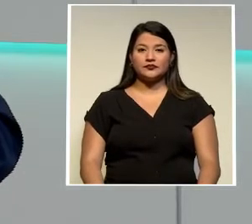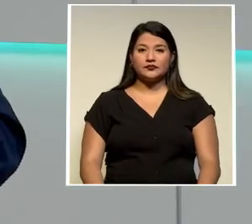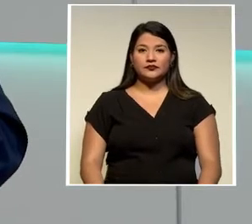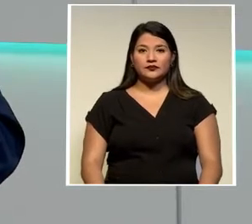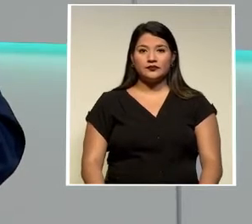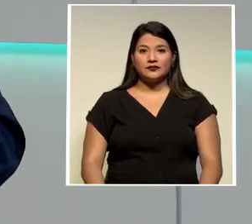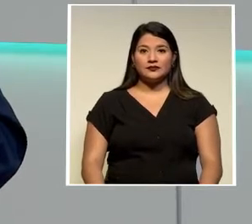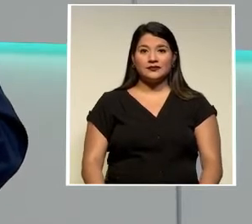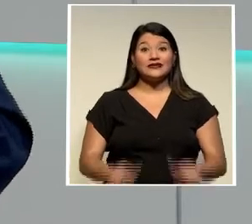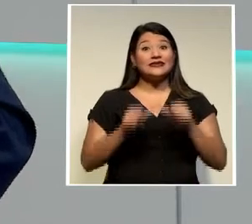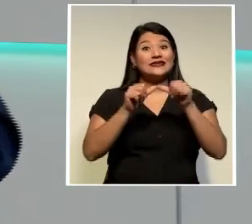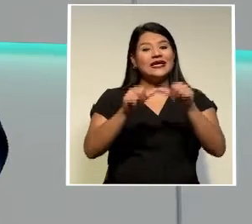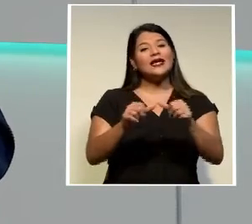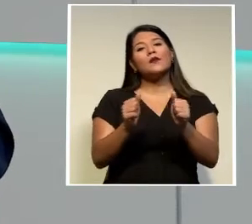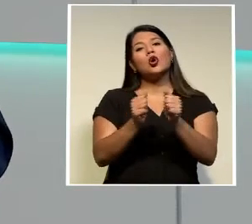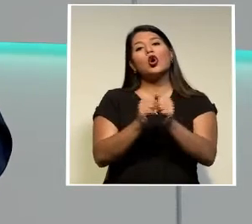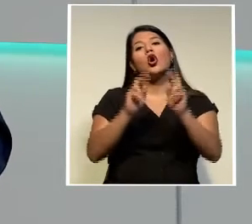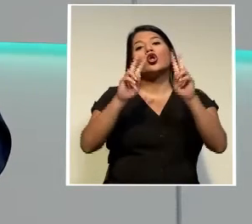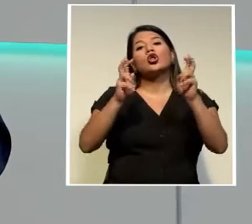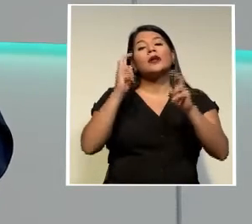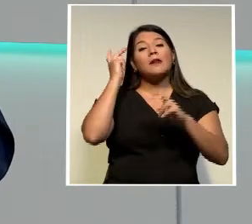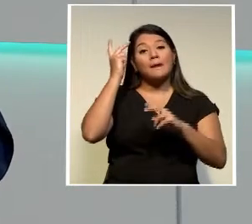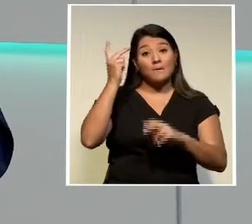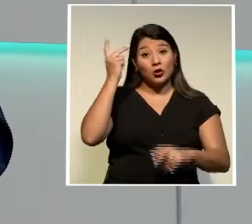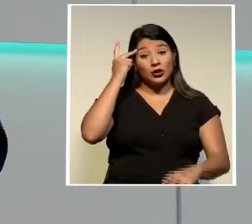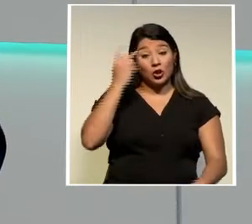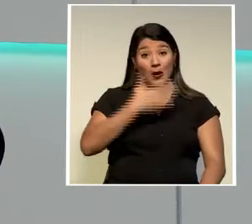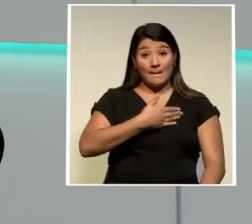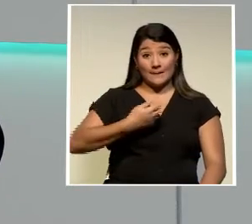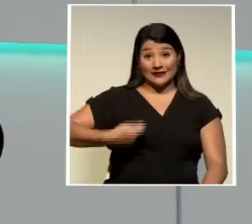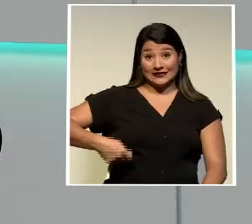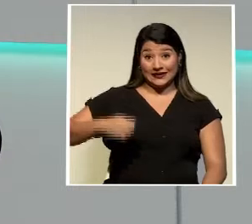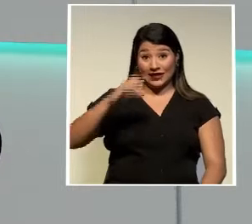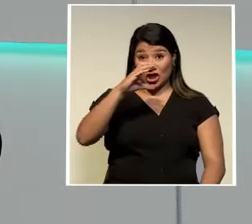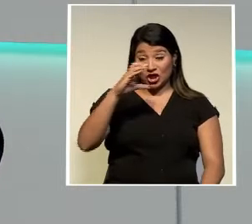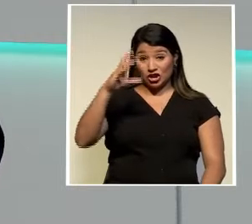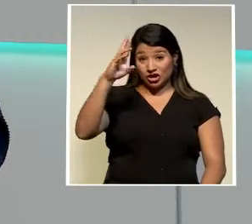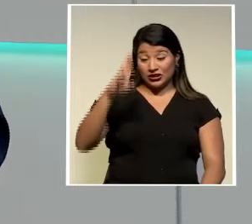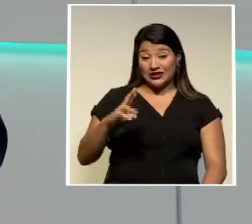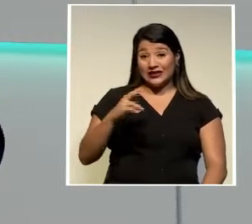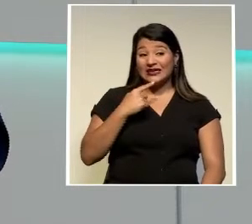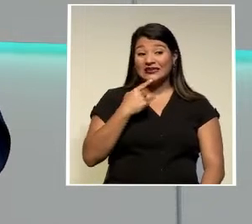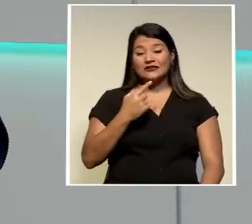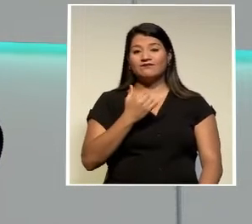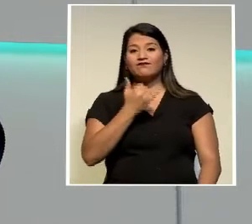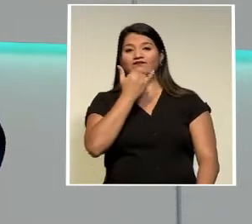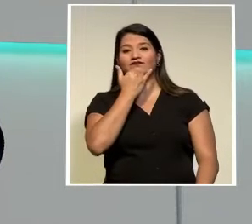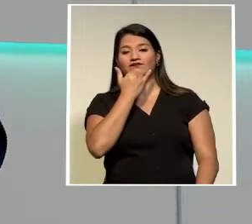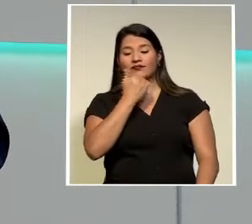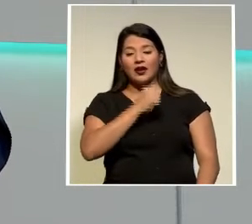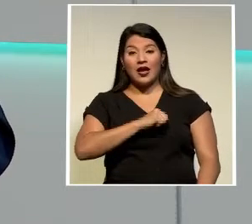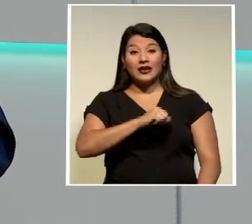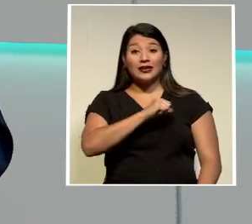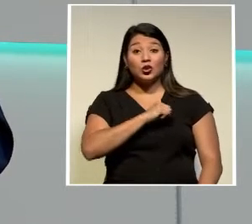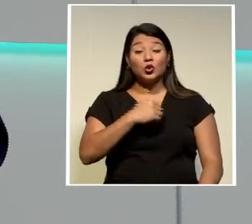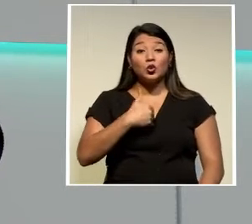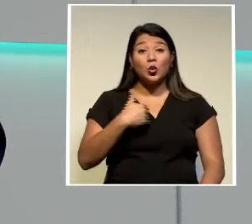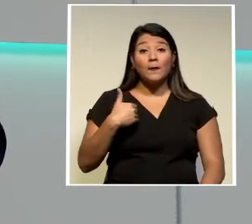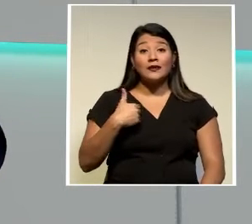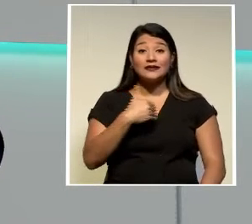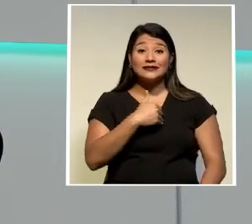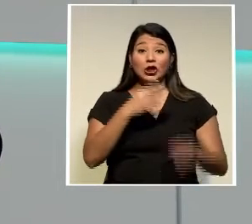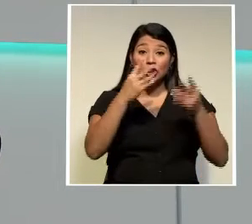siempre en temas políticos el presidente de la república calificó de error la actuación del ministerio de hacienda